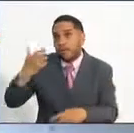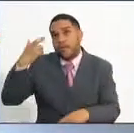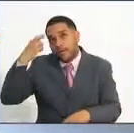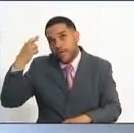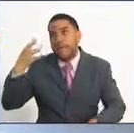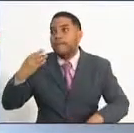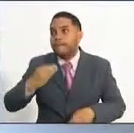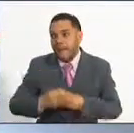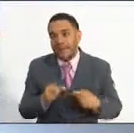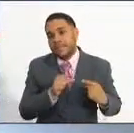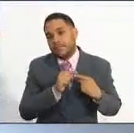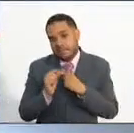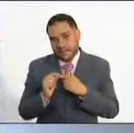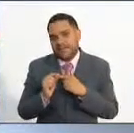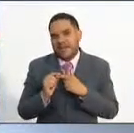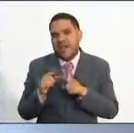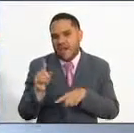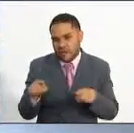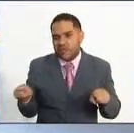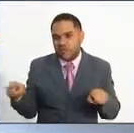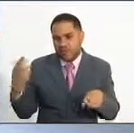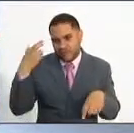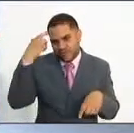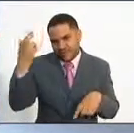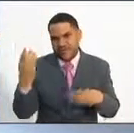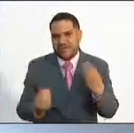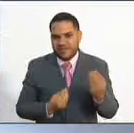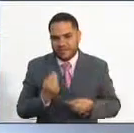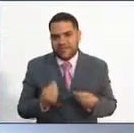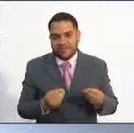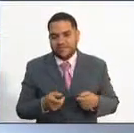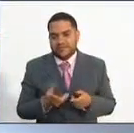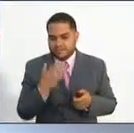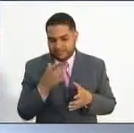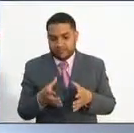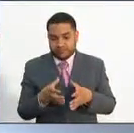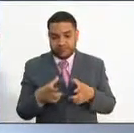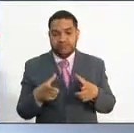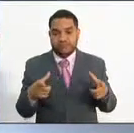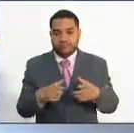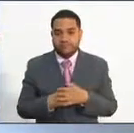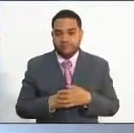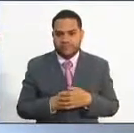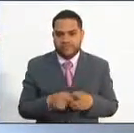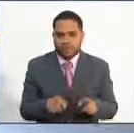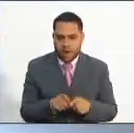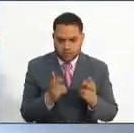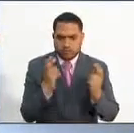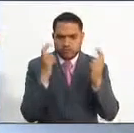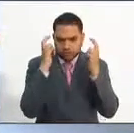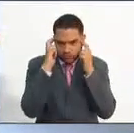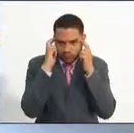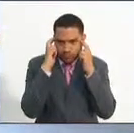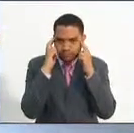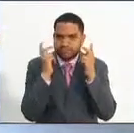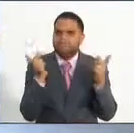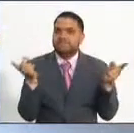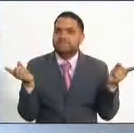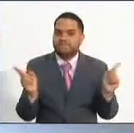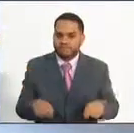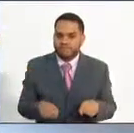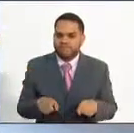Es cierto que las profesiones están ubicadas en unos núcleos grandes, que son un núcleo de conocimiento, pero